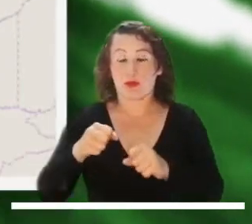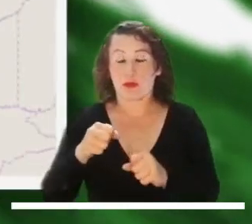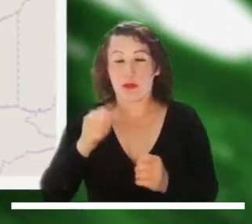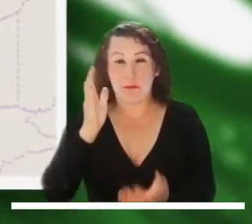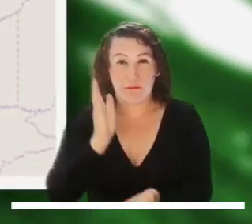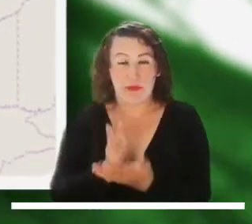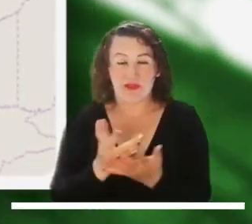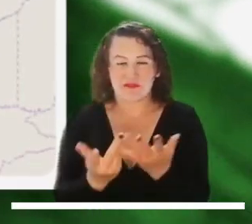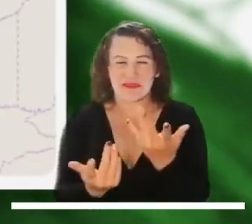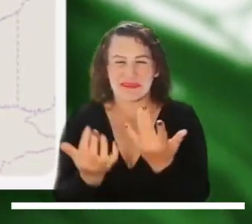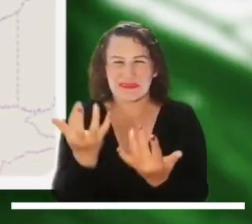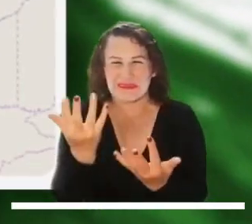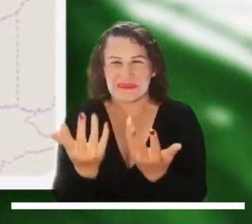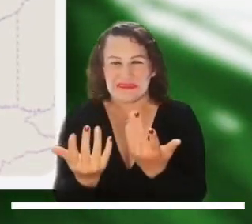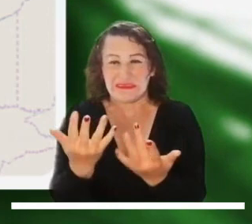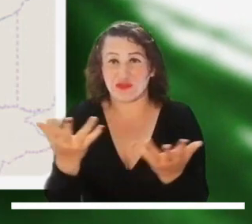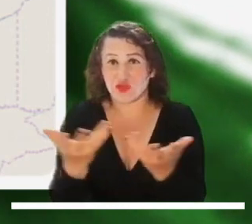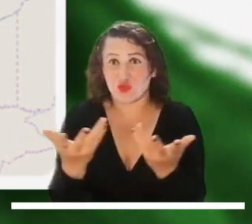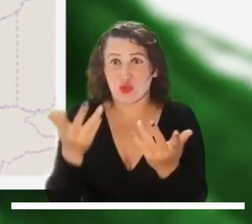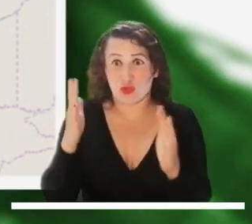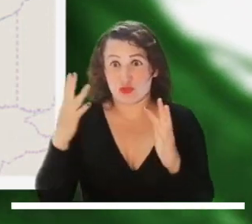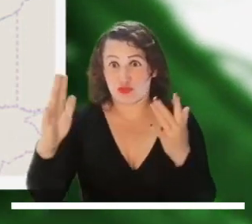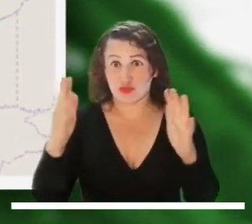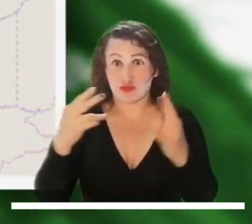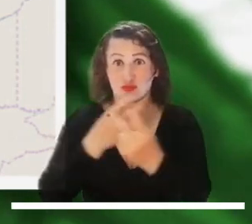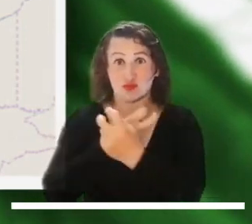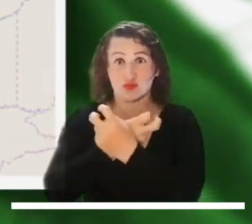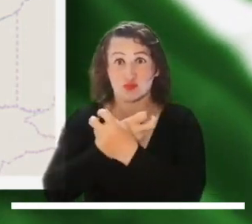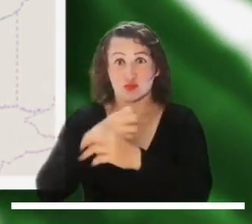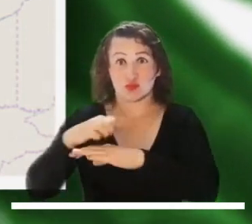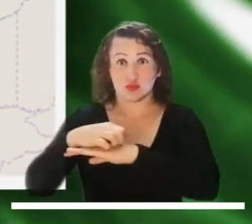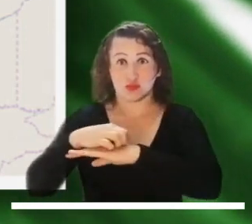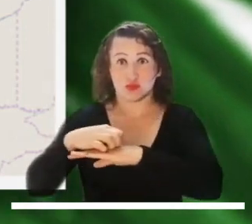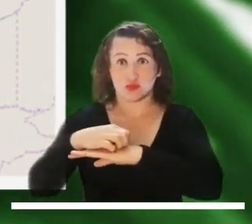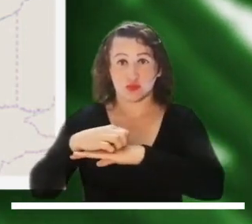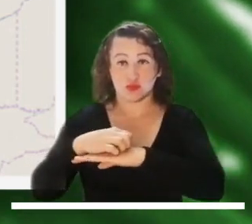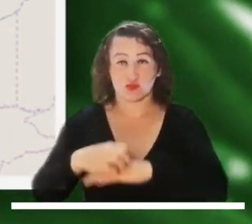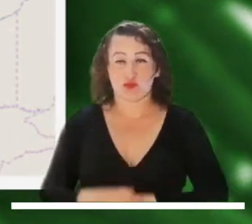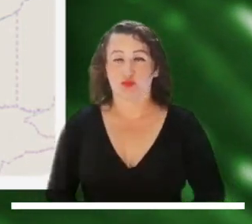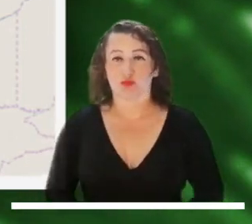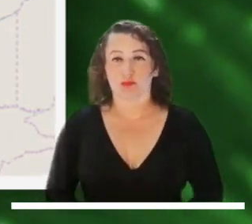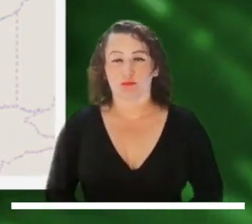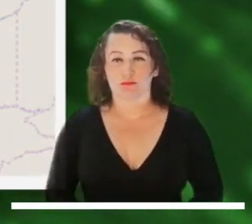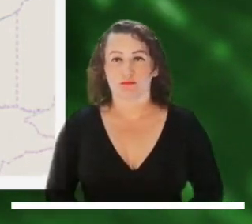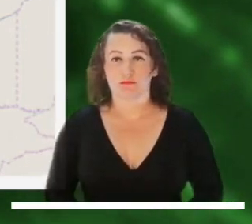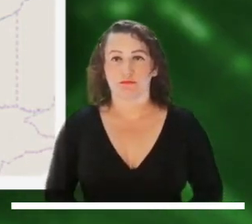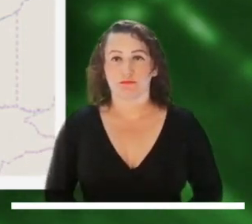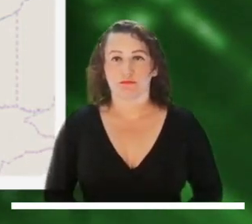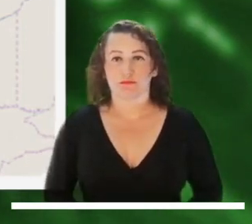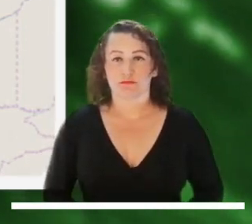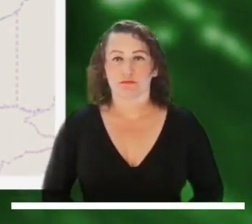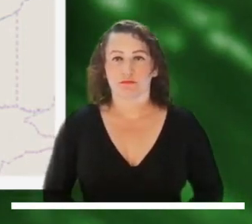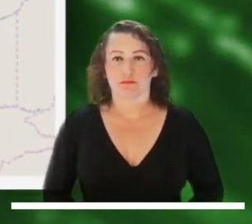Alerta máxima por probabilidad de ocurrencia de incendios en la cobertura vegetal de Huila y Tolima.